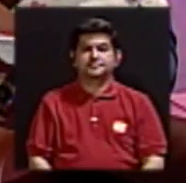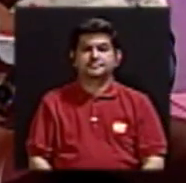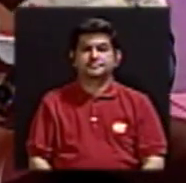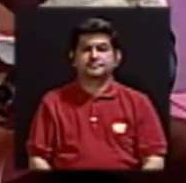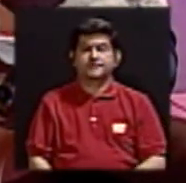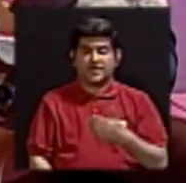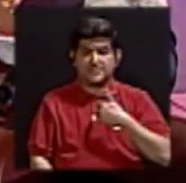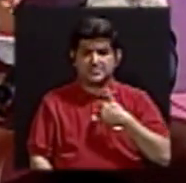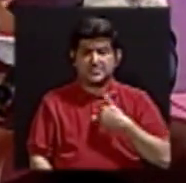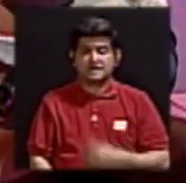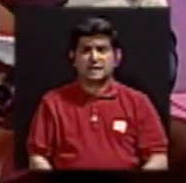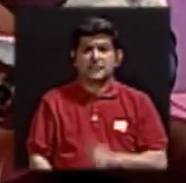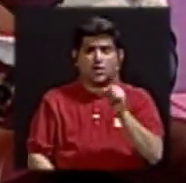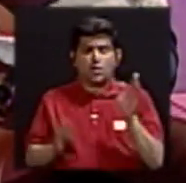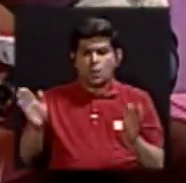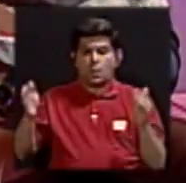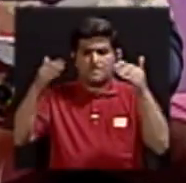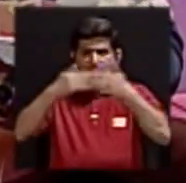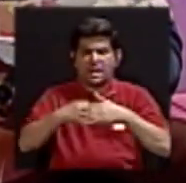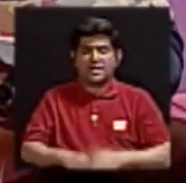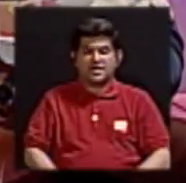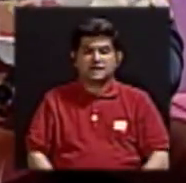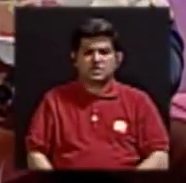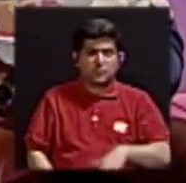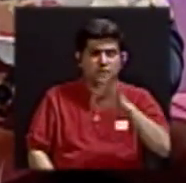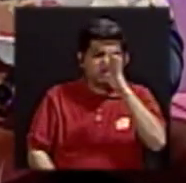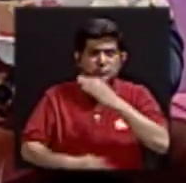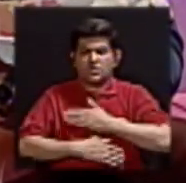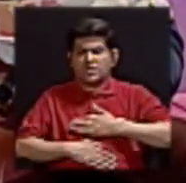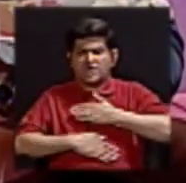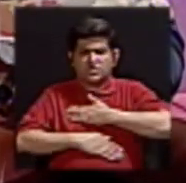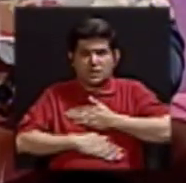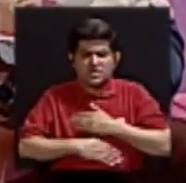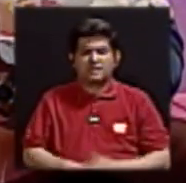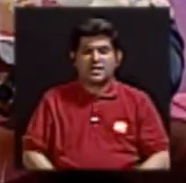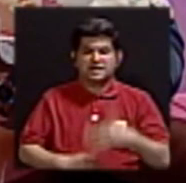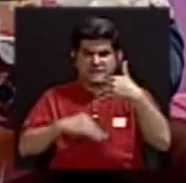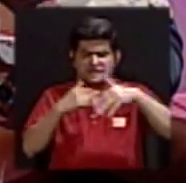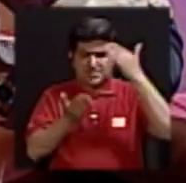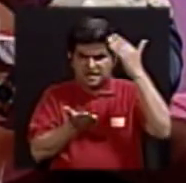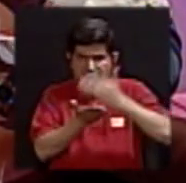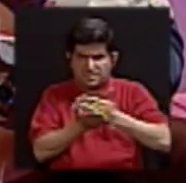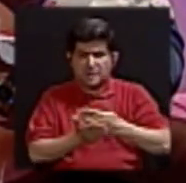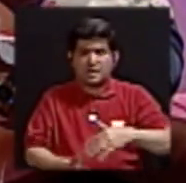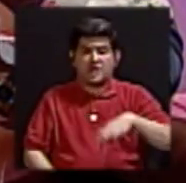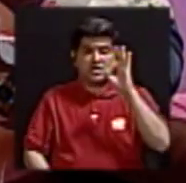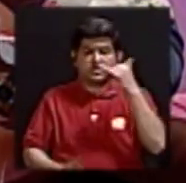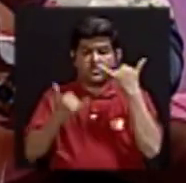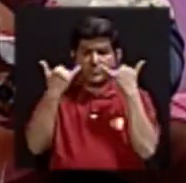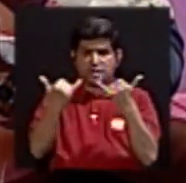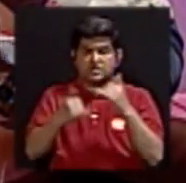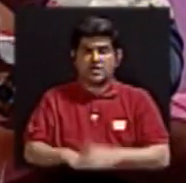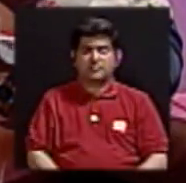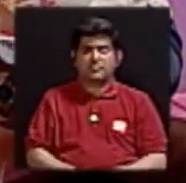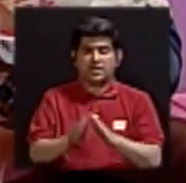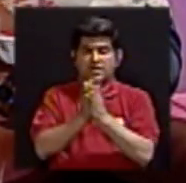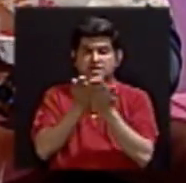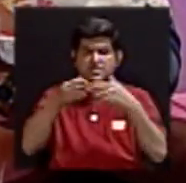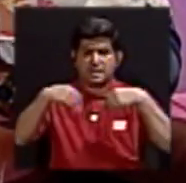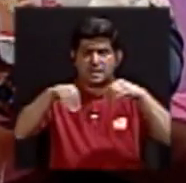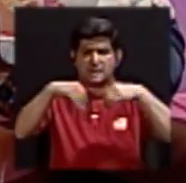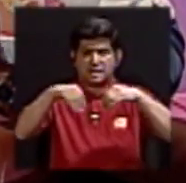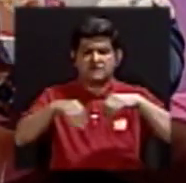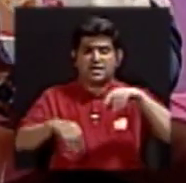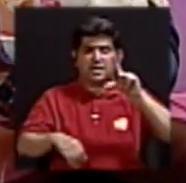Viene en un kit, que le he llamado el kit, descubriendo los placeres de la menopausia y se puede encontrar en este momento en la librería Lehmann,